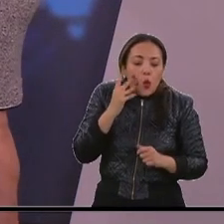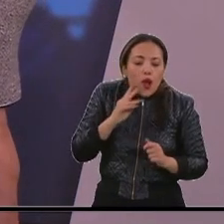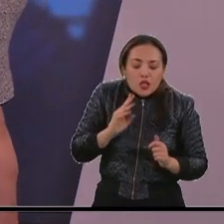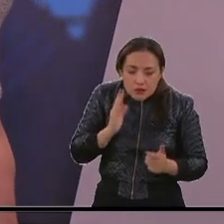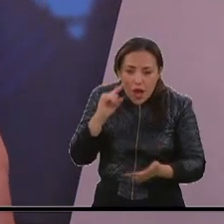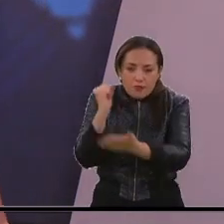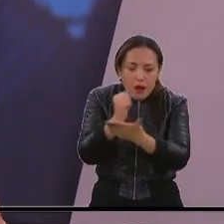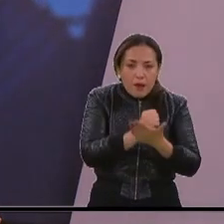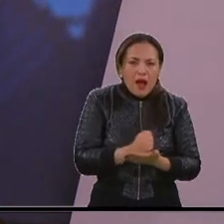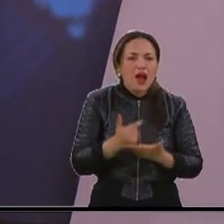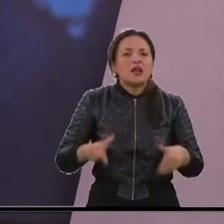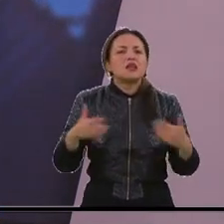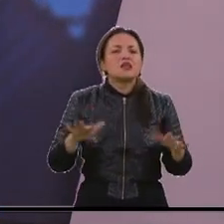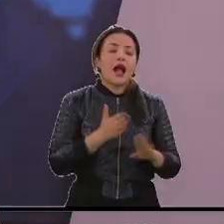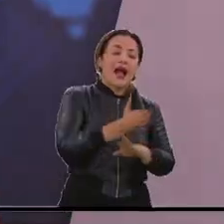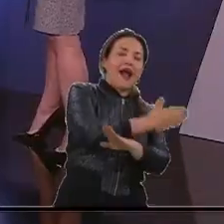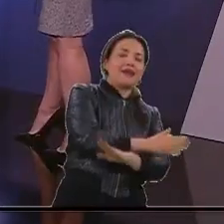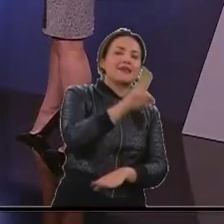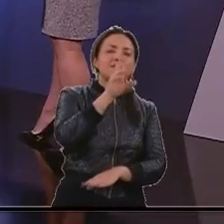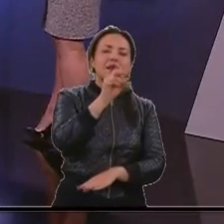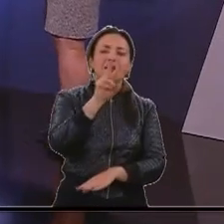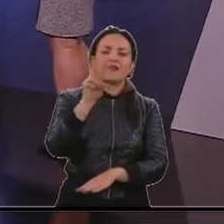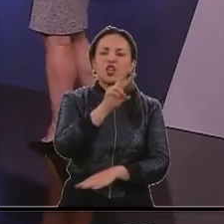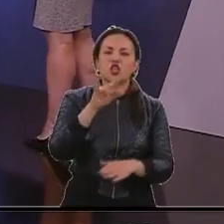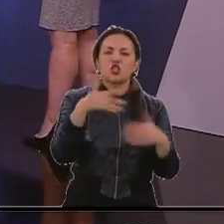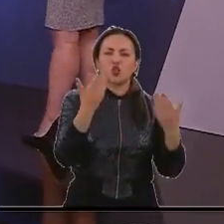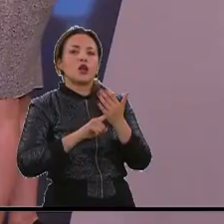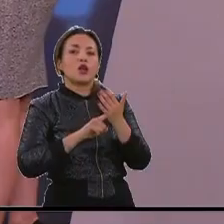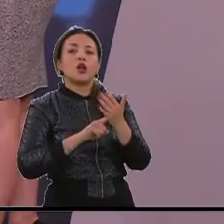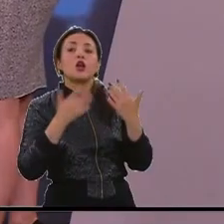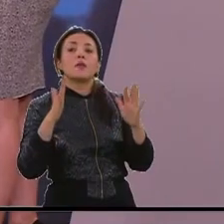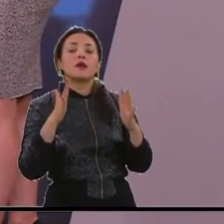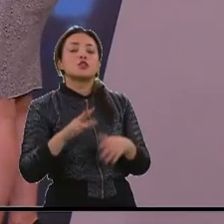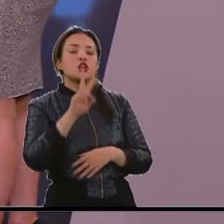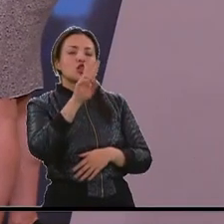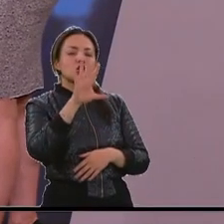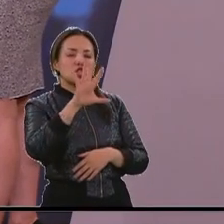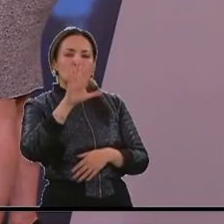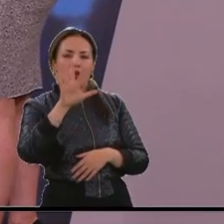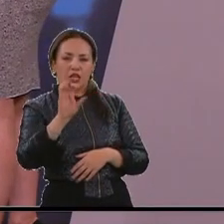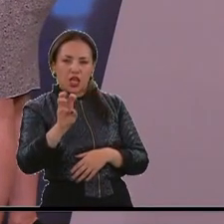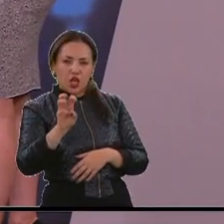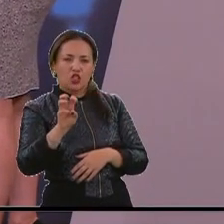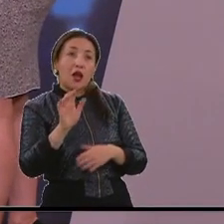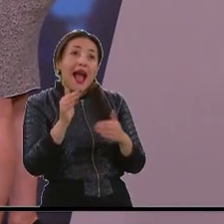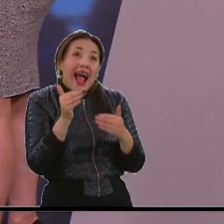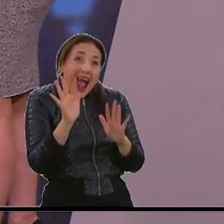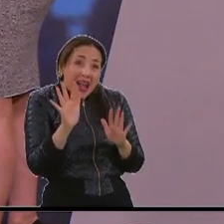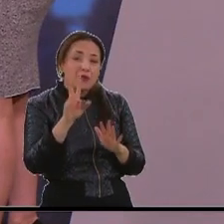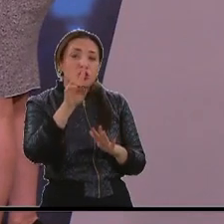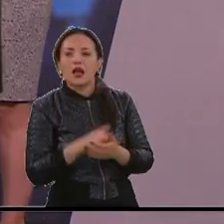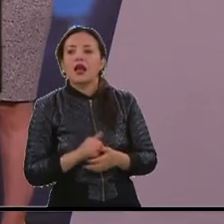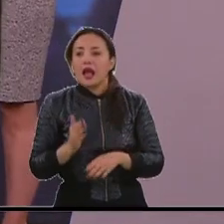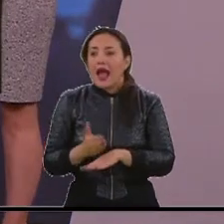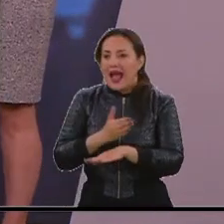el 2022, Yamile, en cuanto a cifras? No, el 2022, pues, 258. Siempre decimos al menos porque